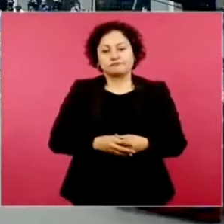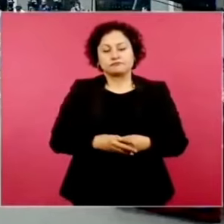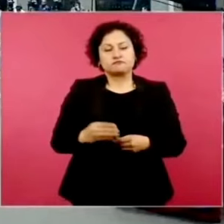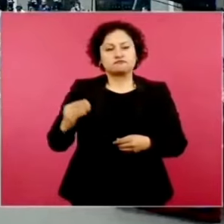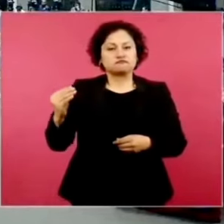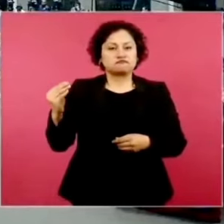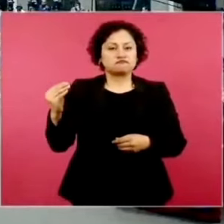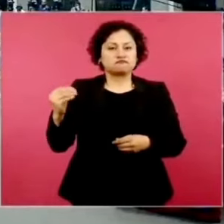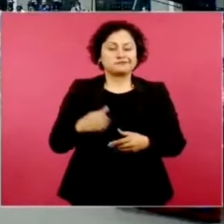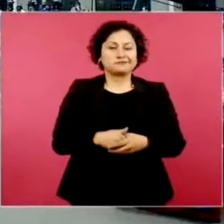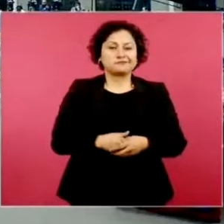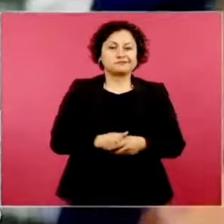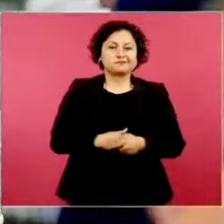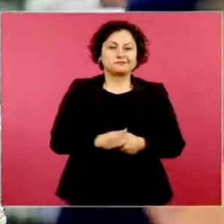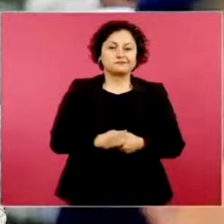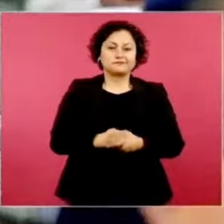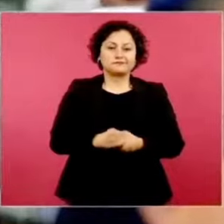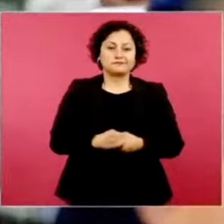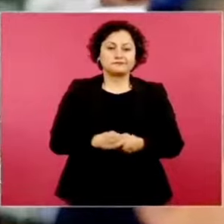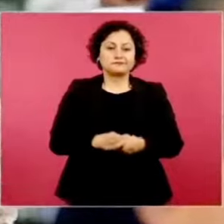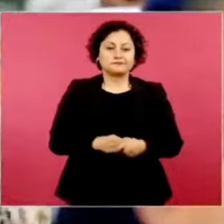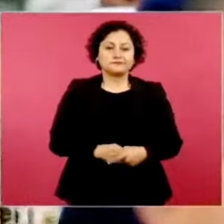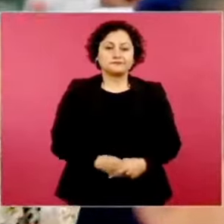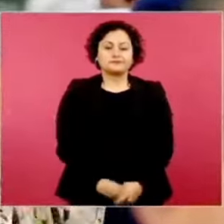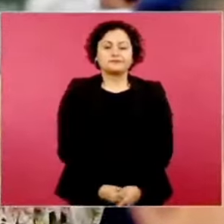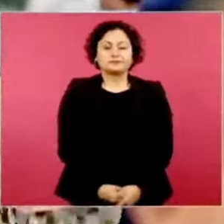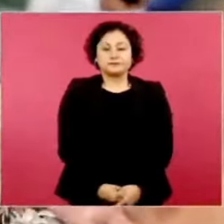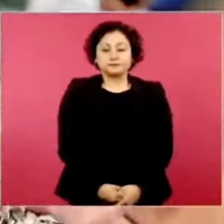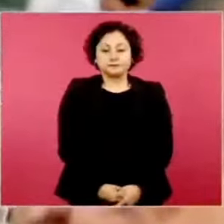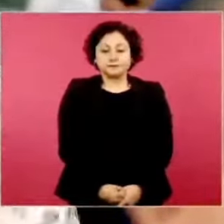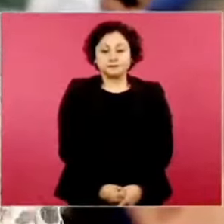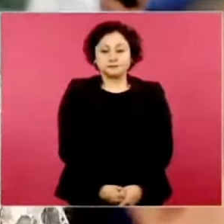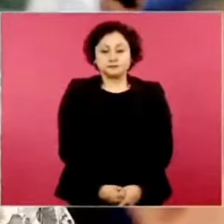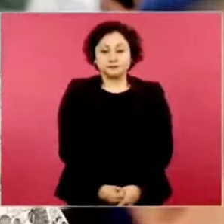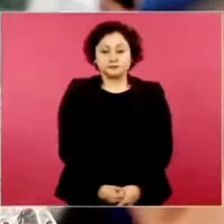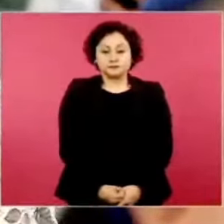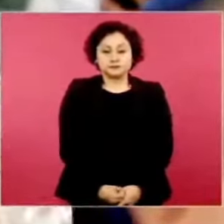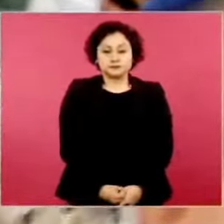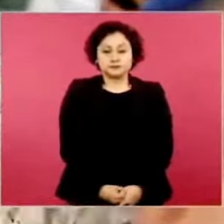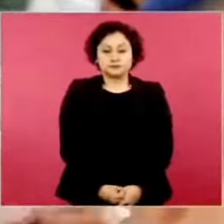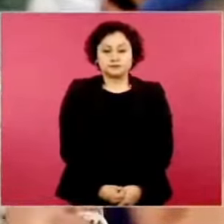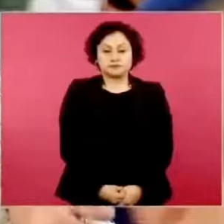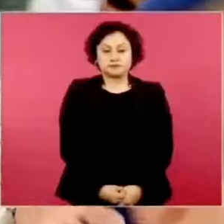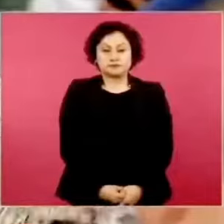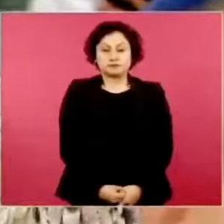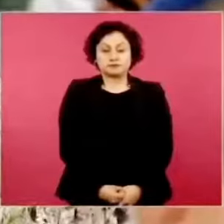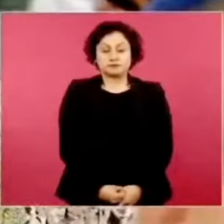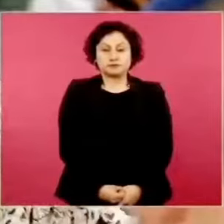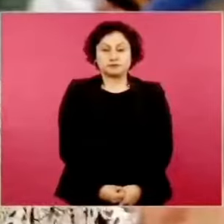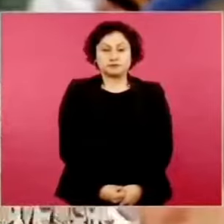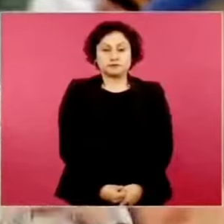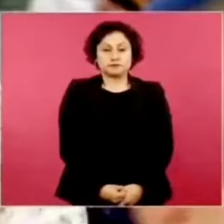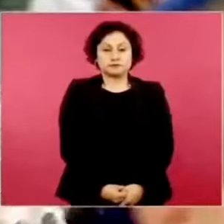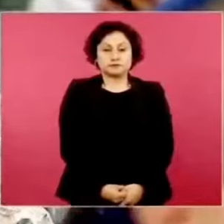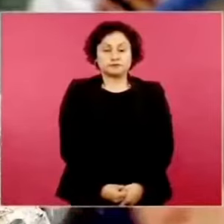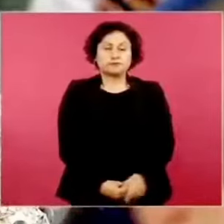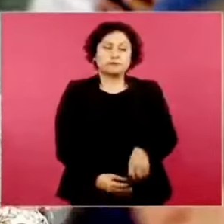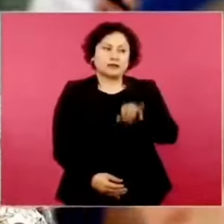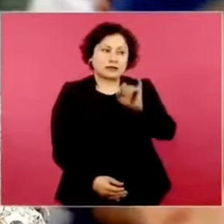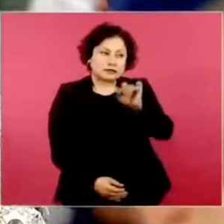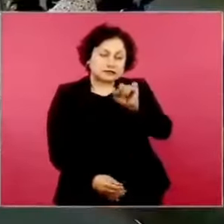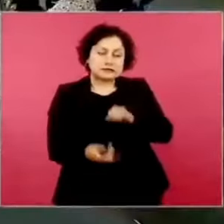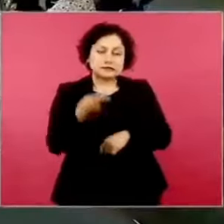siguió al lugar del mítico. El otro reportero decidió quedarse ahí. Sí, pero es muy